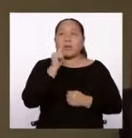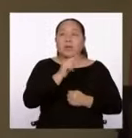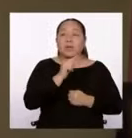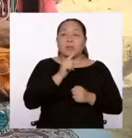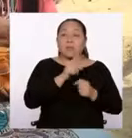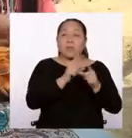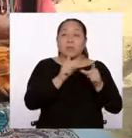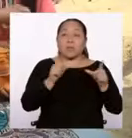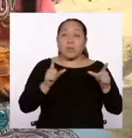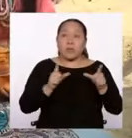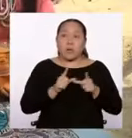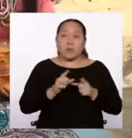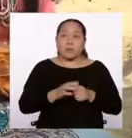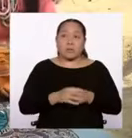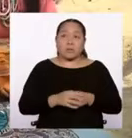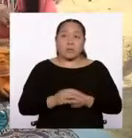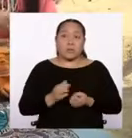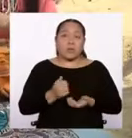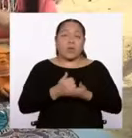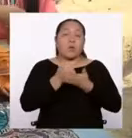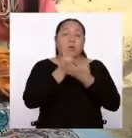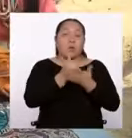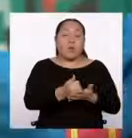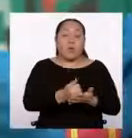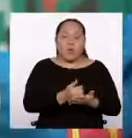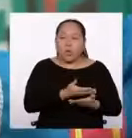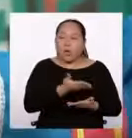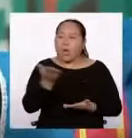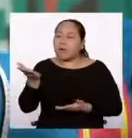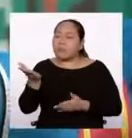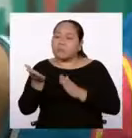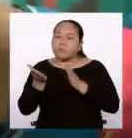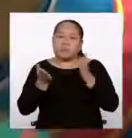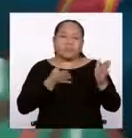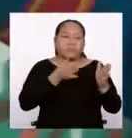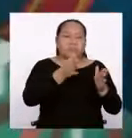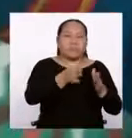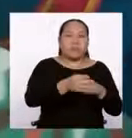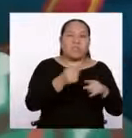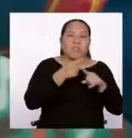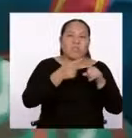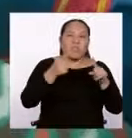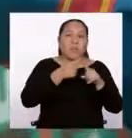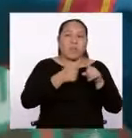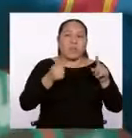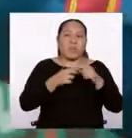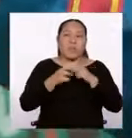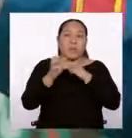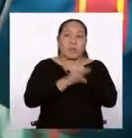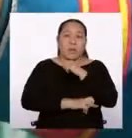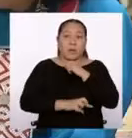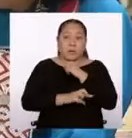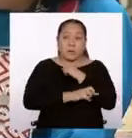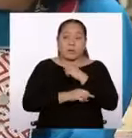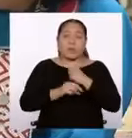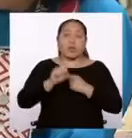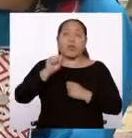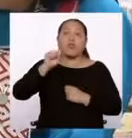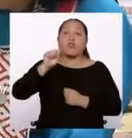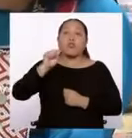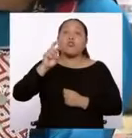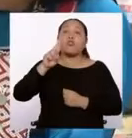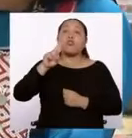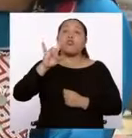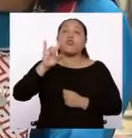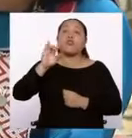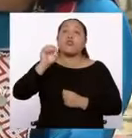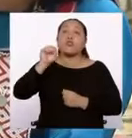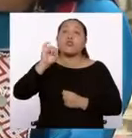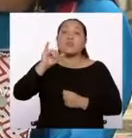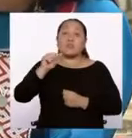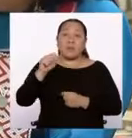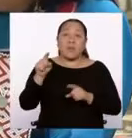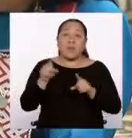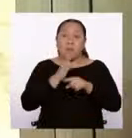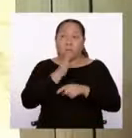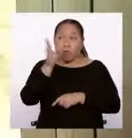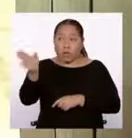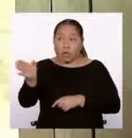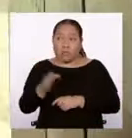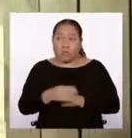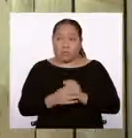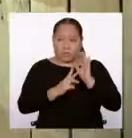nos han llevado a diferentes países, a Rusia, y a representar nuestro país como identidad cultural.